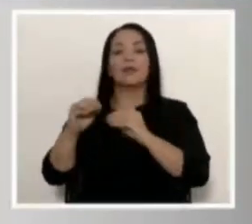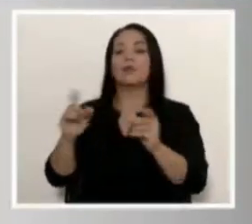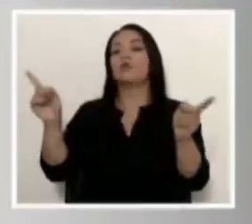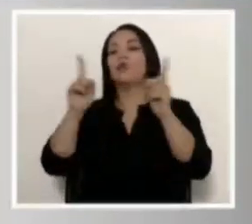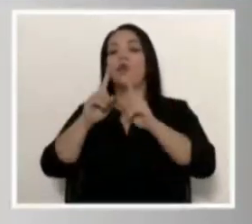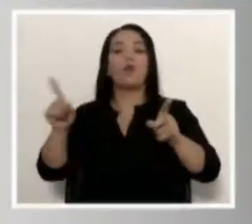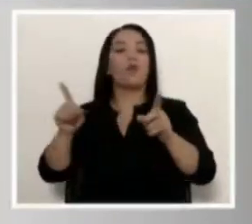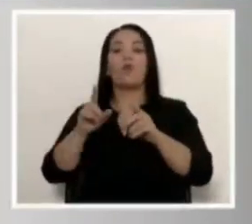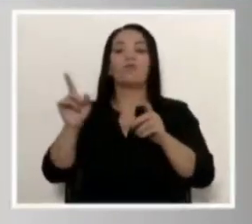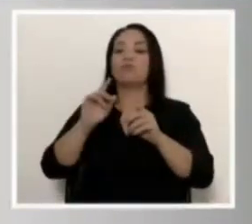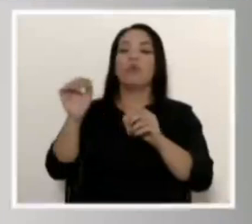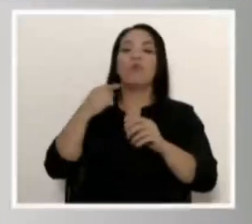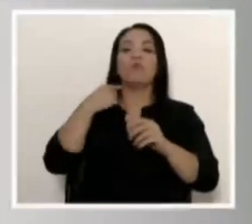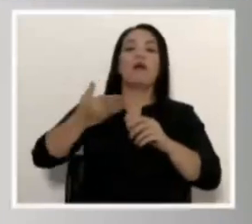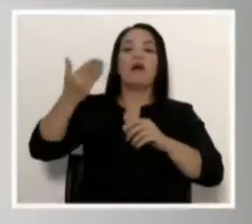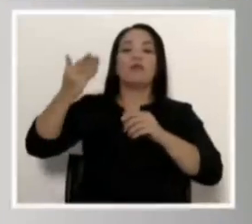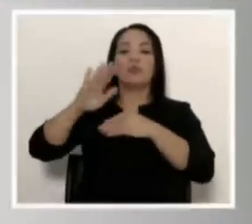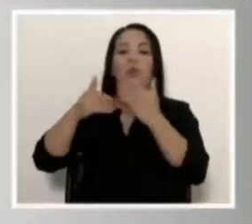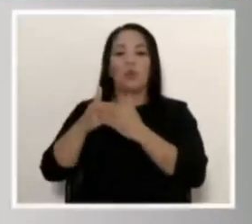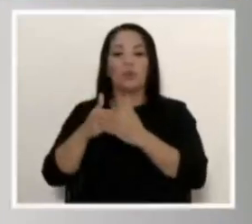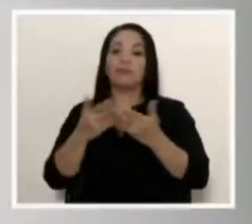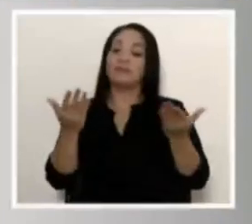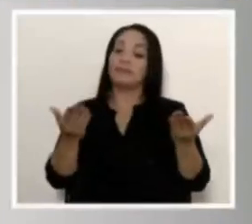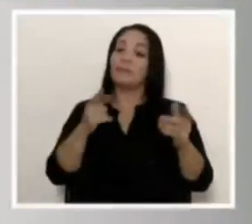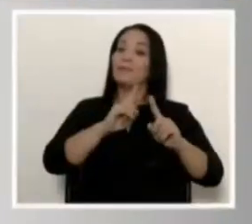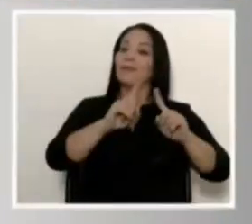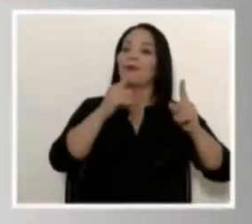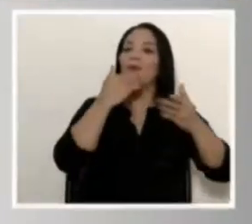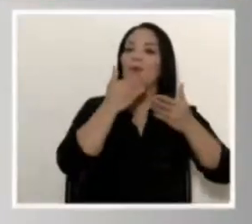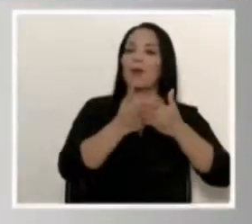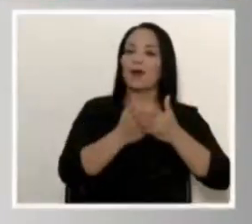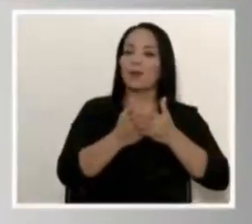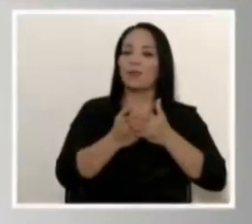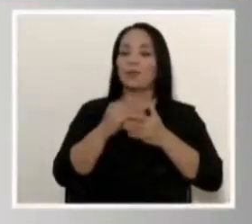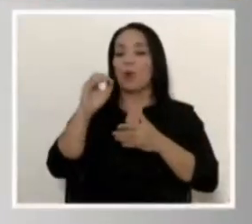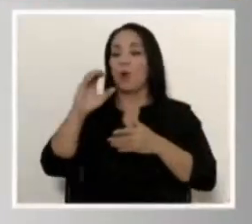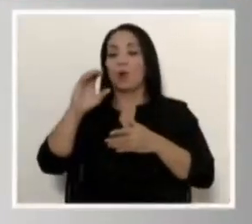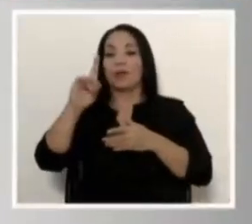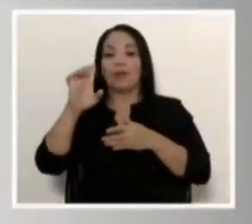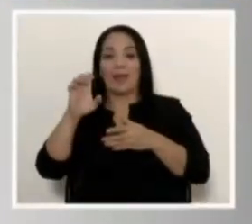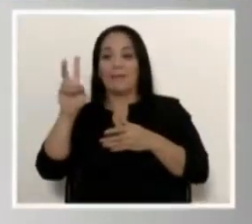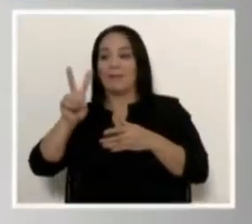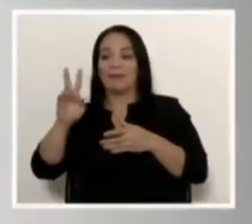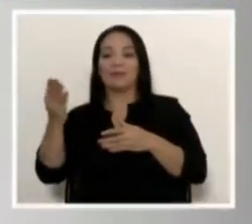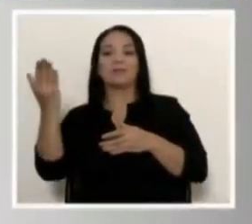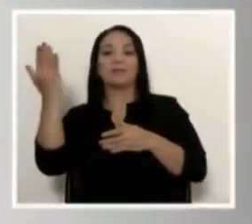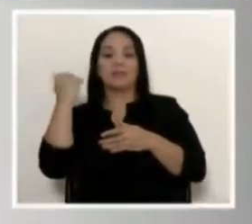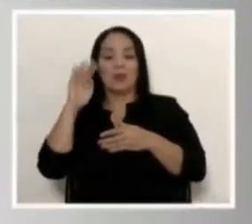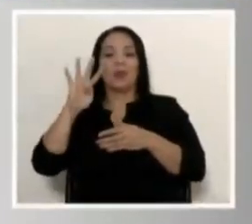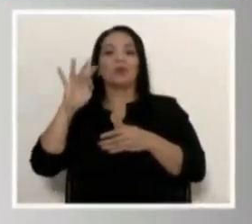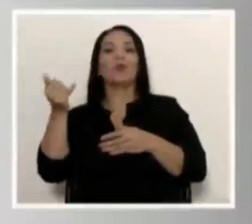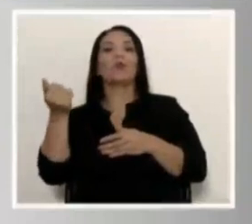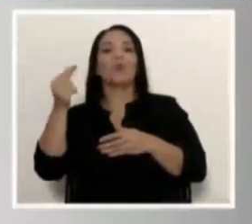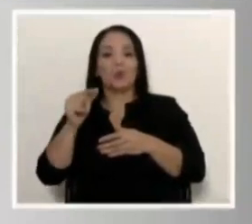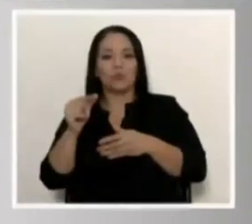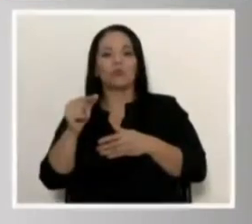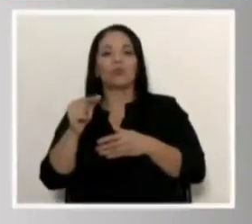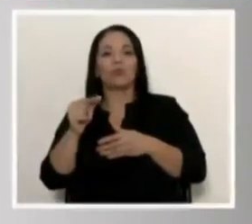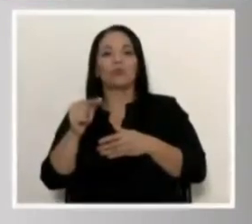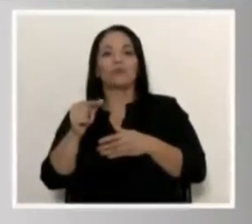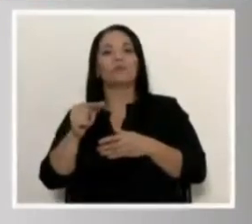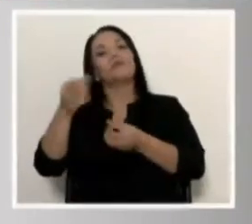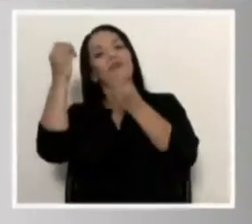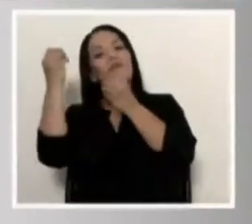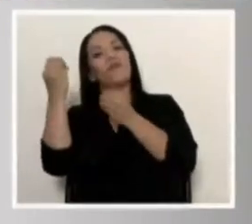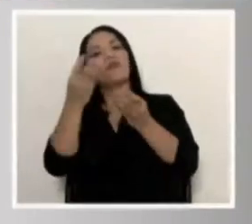están haciendo también. Y bueno, llegó la OCDE el viernes pasado, el 4 de agosto, a darles una